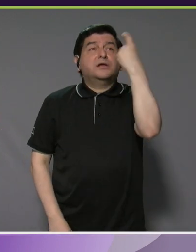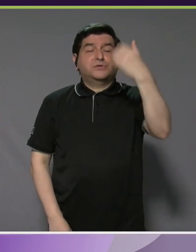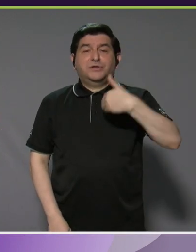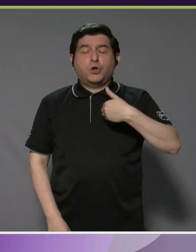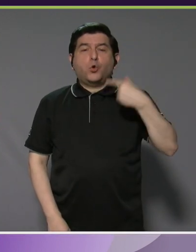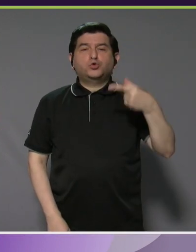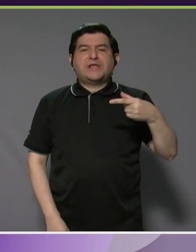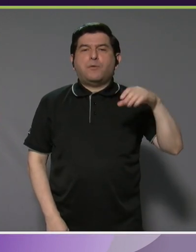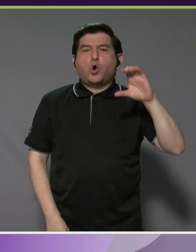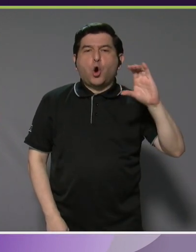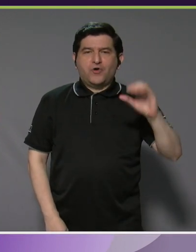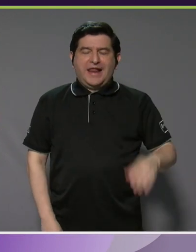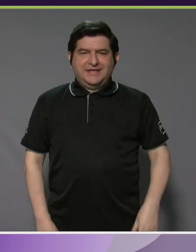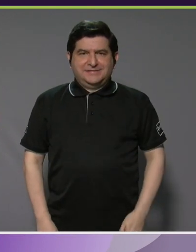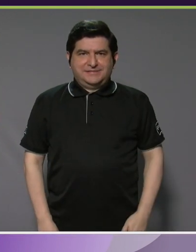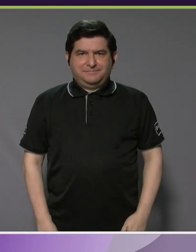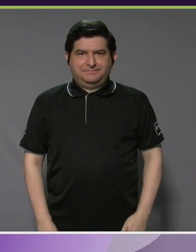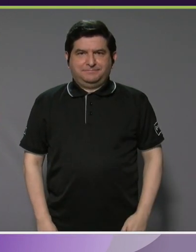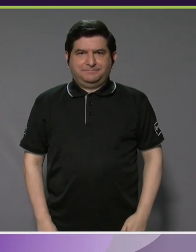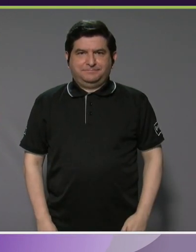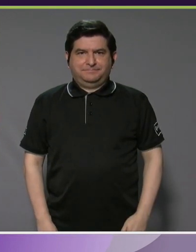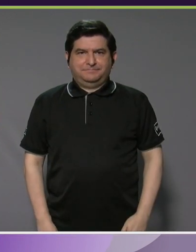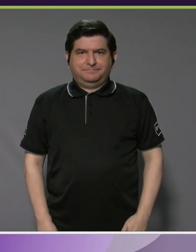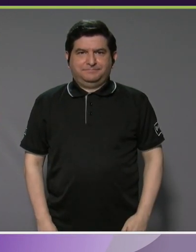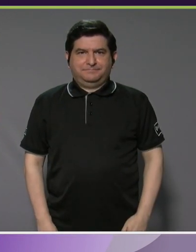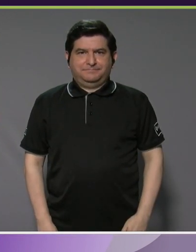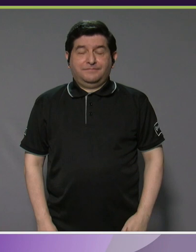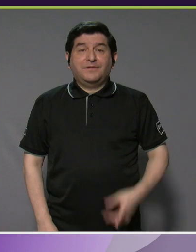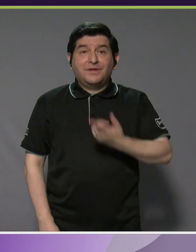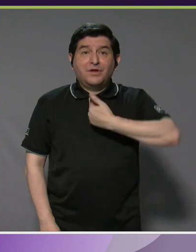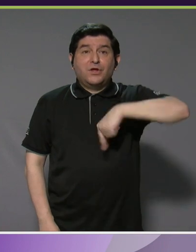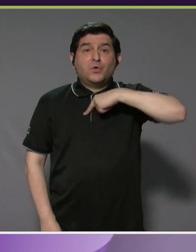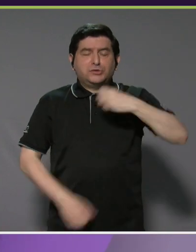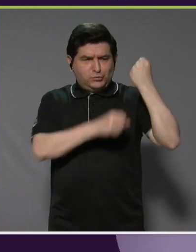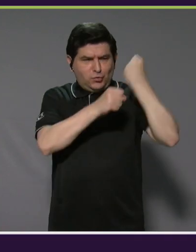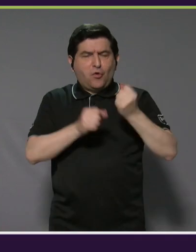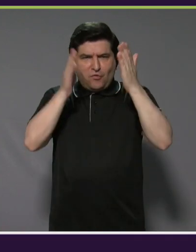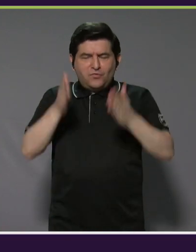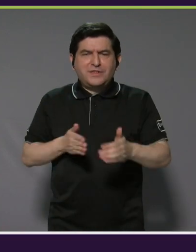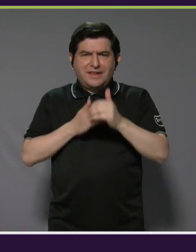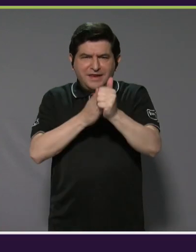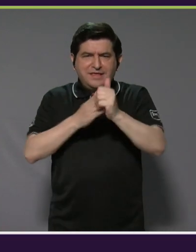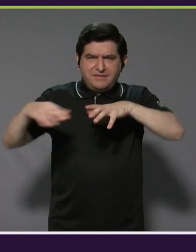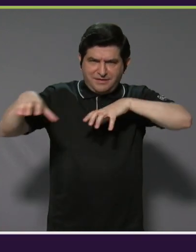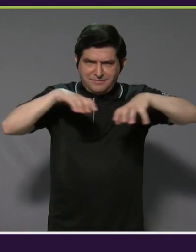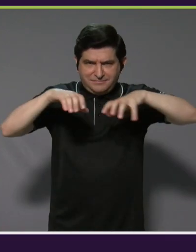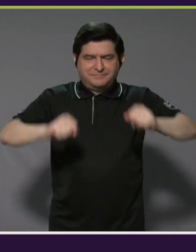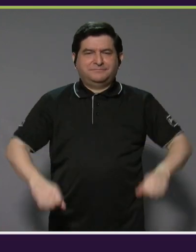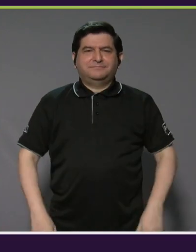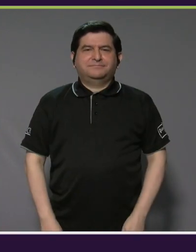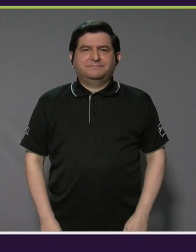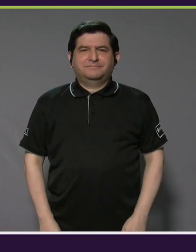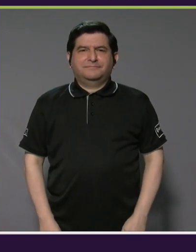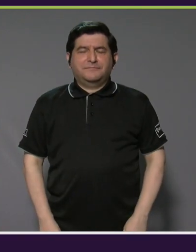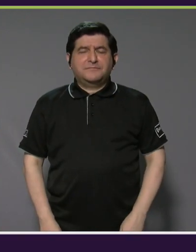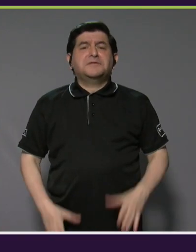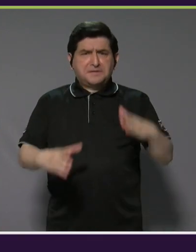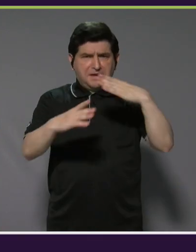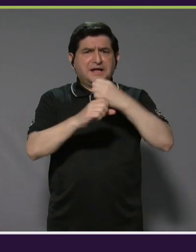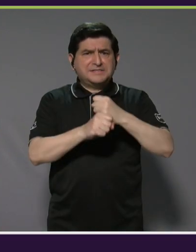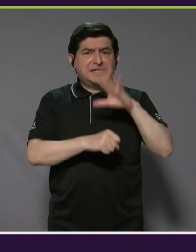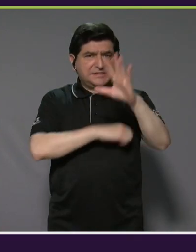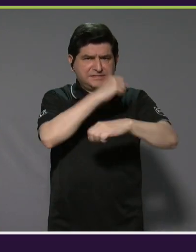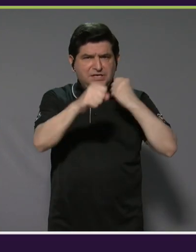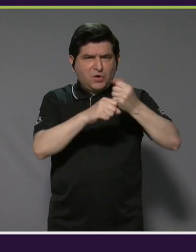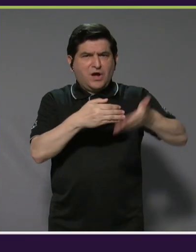Gustavo Corrales que es, ¿verdad?, como nuestro fundador y líder del movimiento de hacerlo. Hace